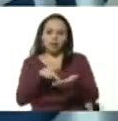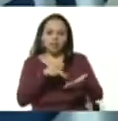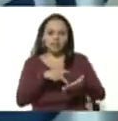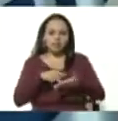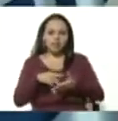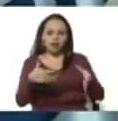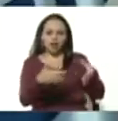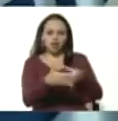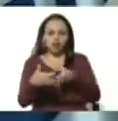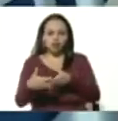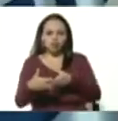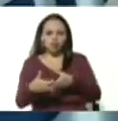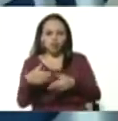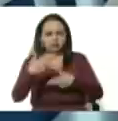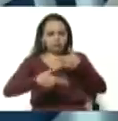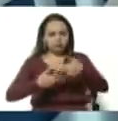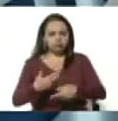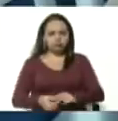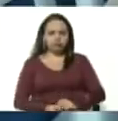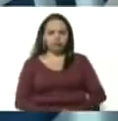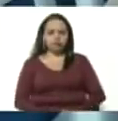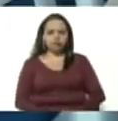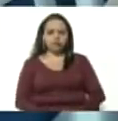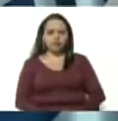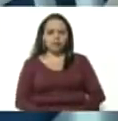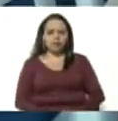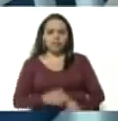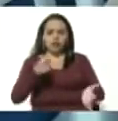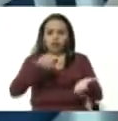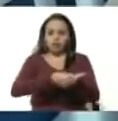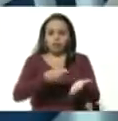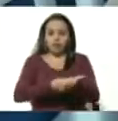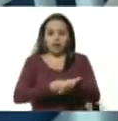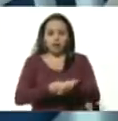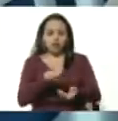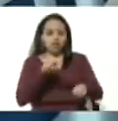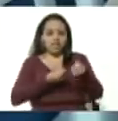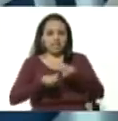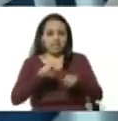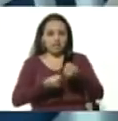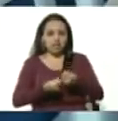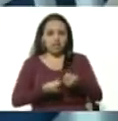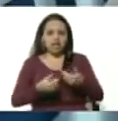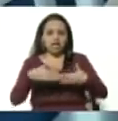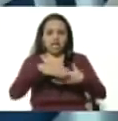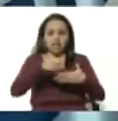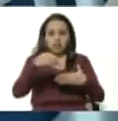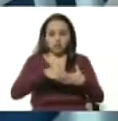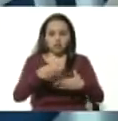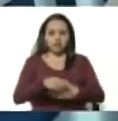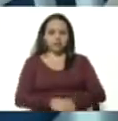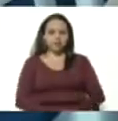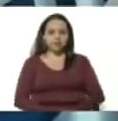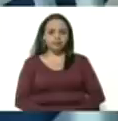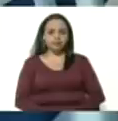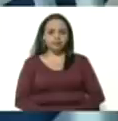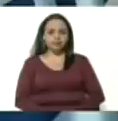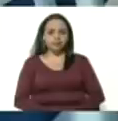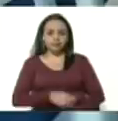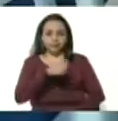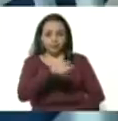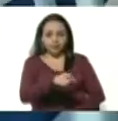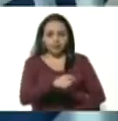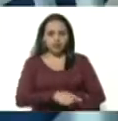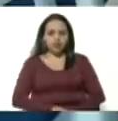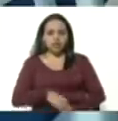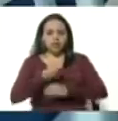delincuencial. A cambio del pago de sumas de dinero en divisas extranjeras. Estas prácticas